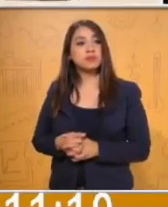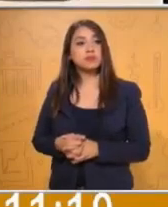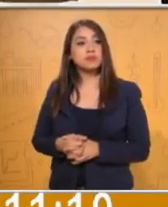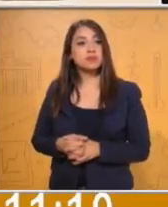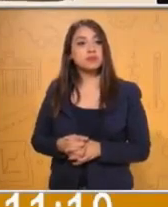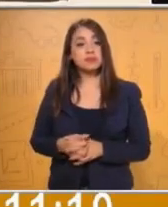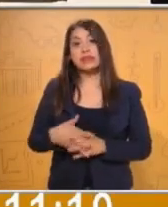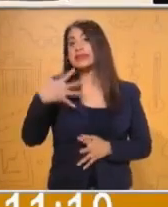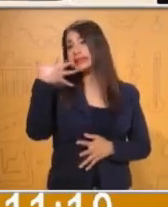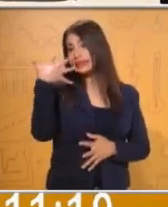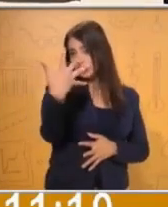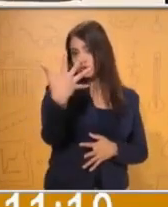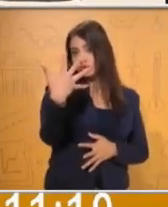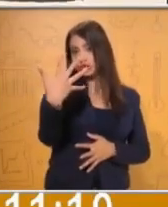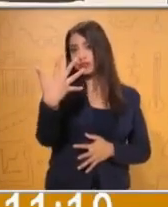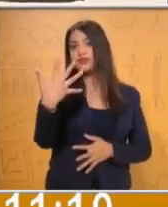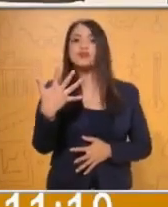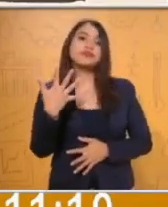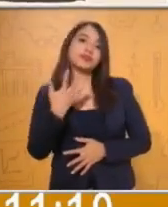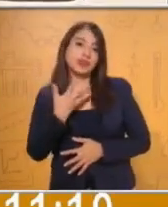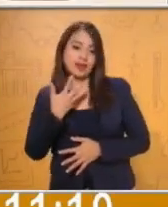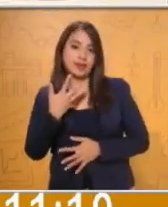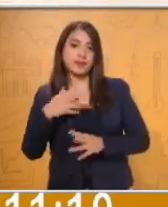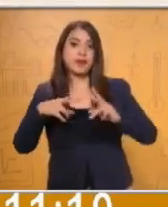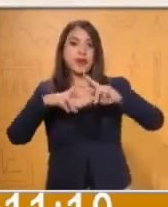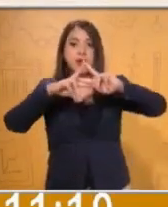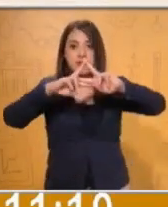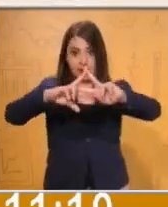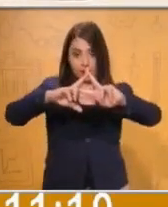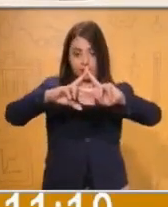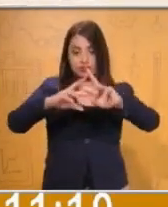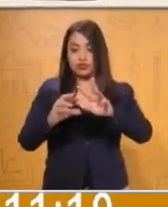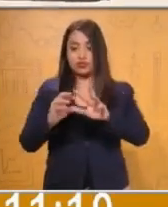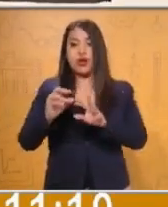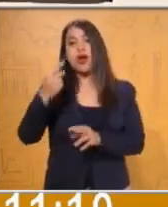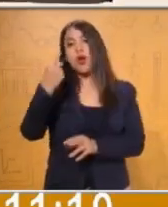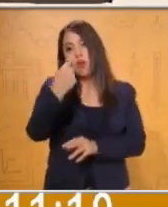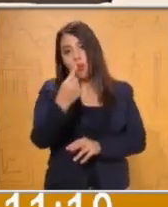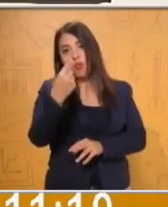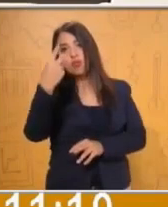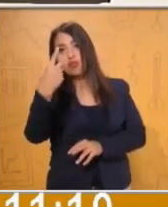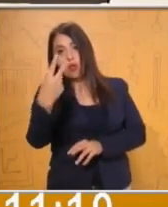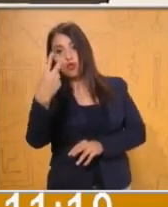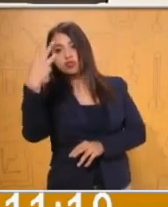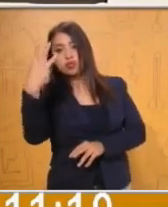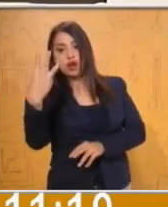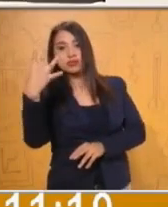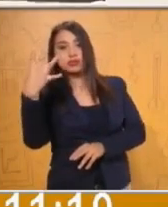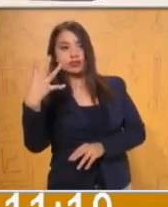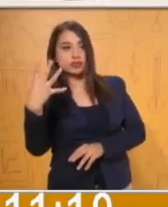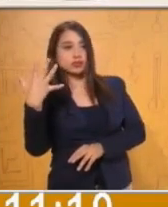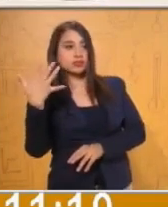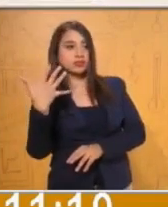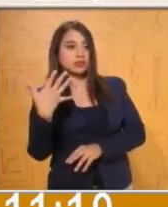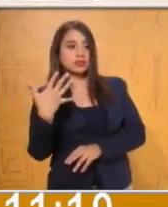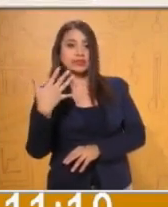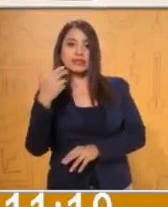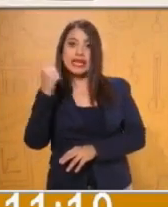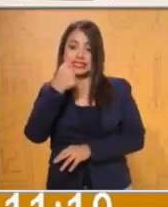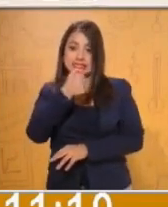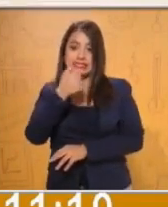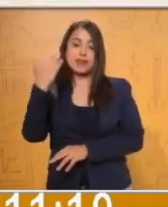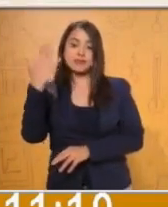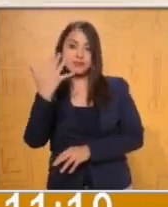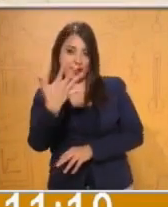Cinco. Contando. Uno, dos, tres, cuatro, cinco.